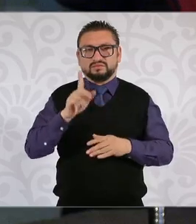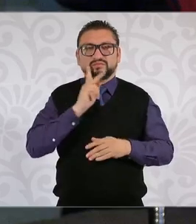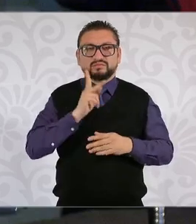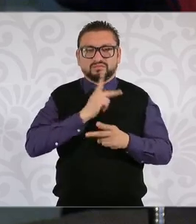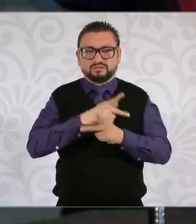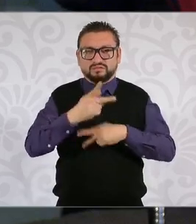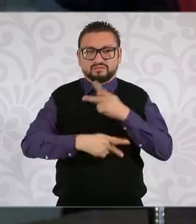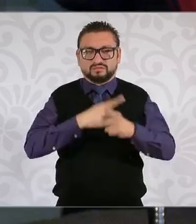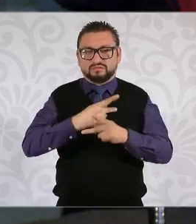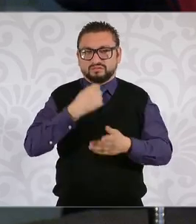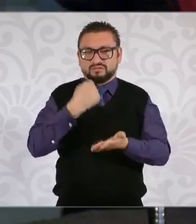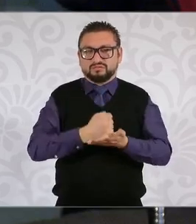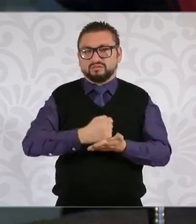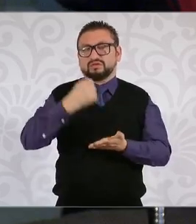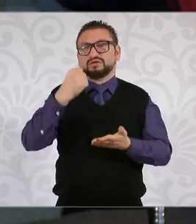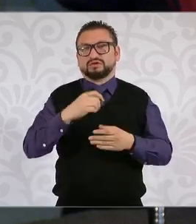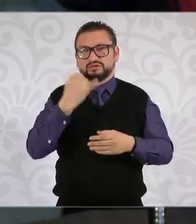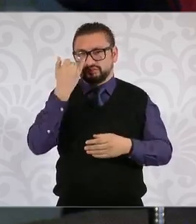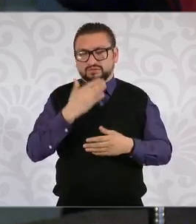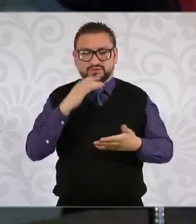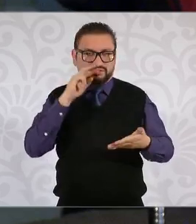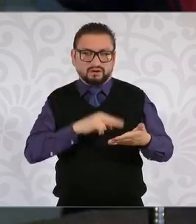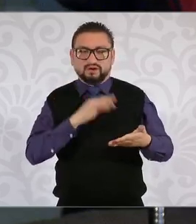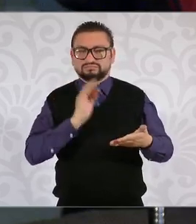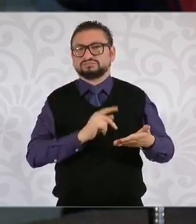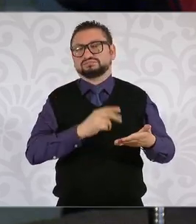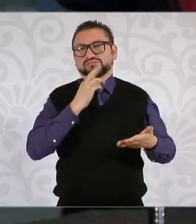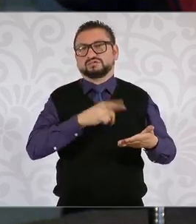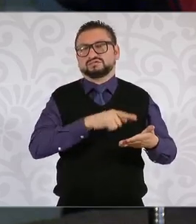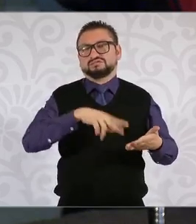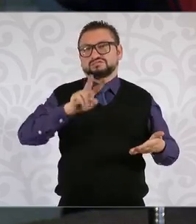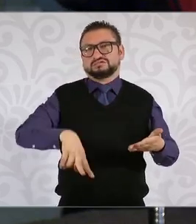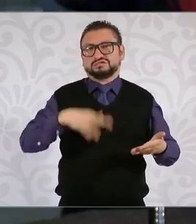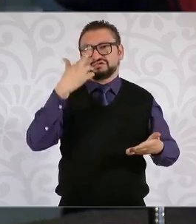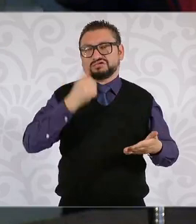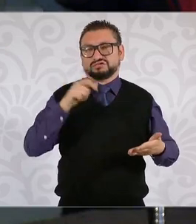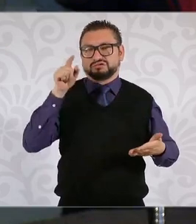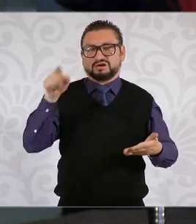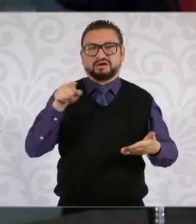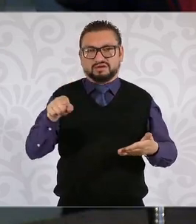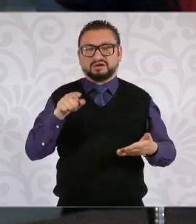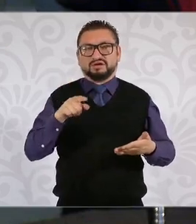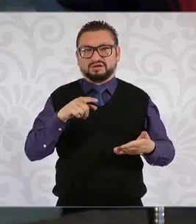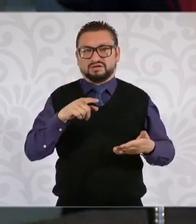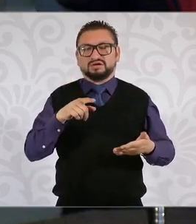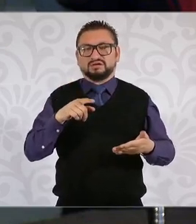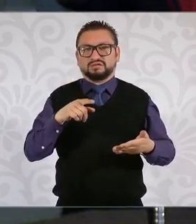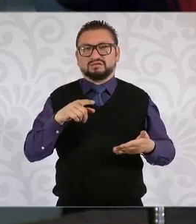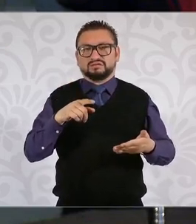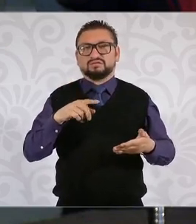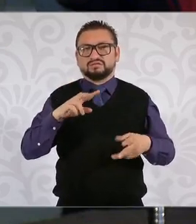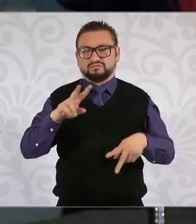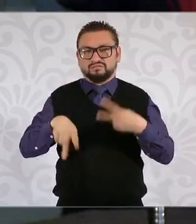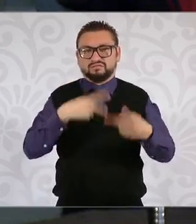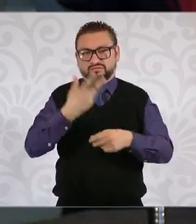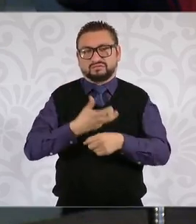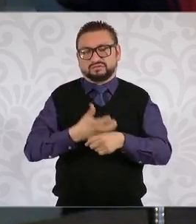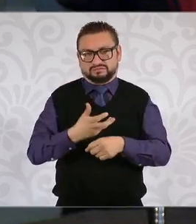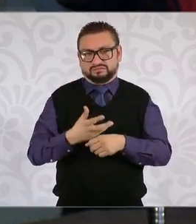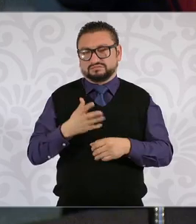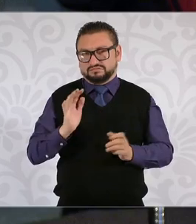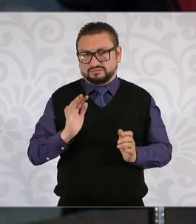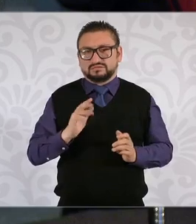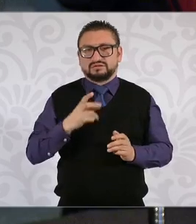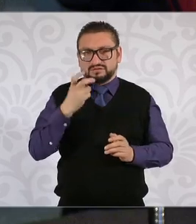pasaporte con el sello o alguna imagen donde pudiera corroborarse que en efecto fue él quien estuvo en Estados Unidos. De hecho, a